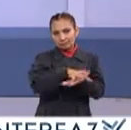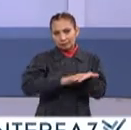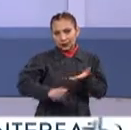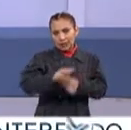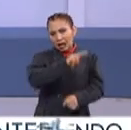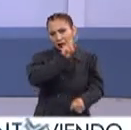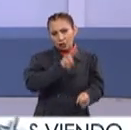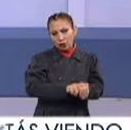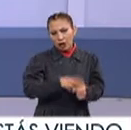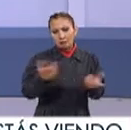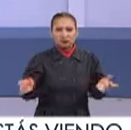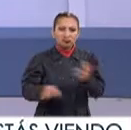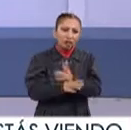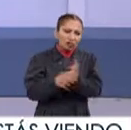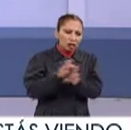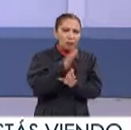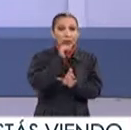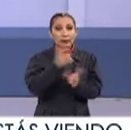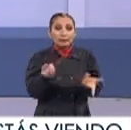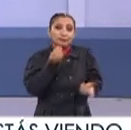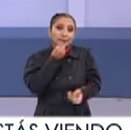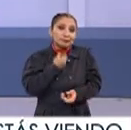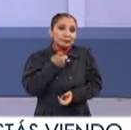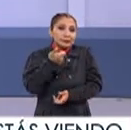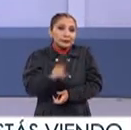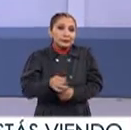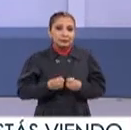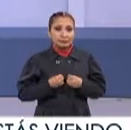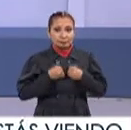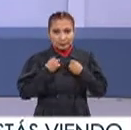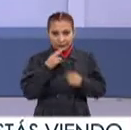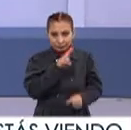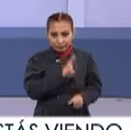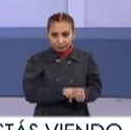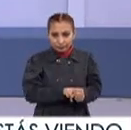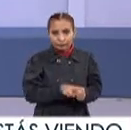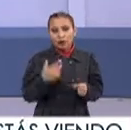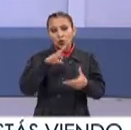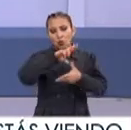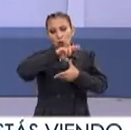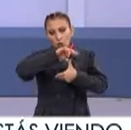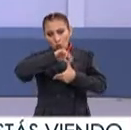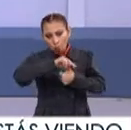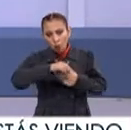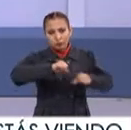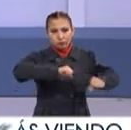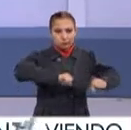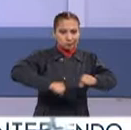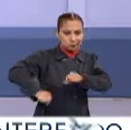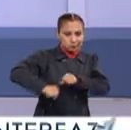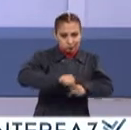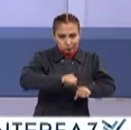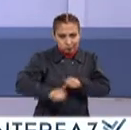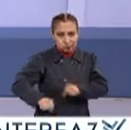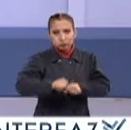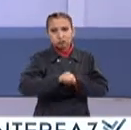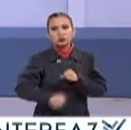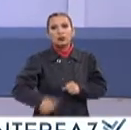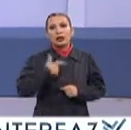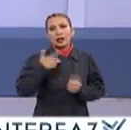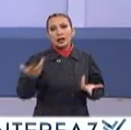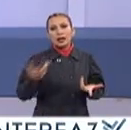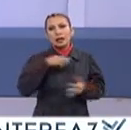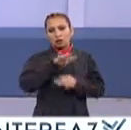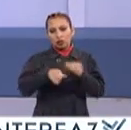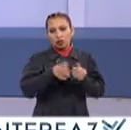naturales Sucesos que no podemos hacer nada contra esta realidad natural Huracanes, sismos, supuesto todo lo que